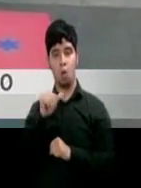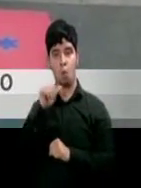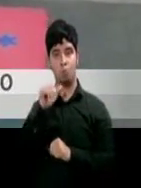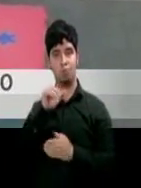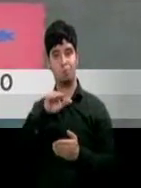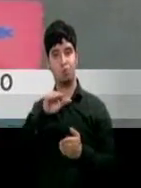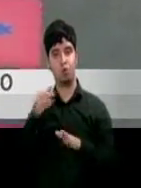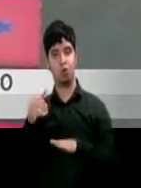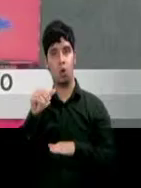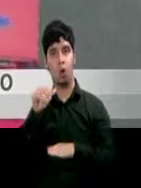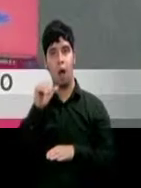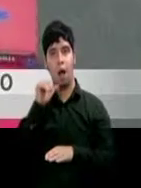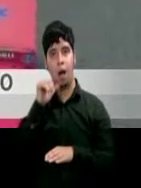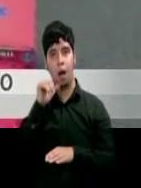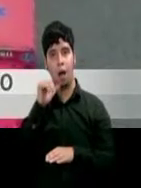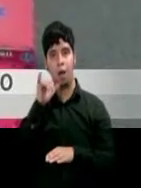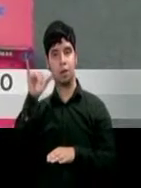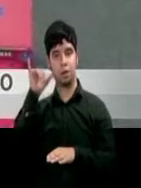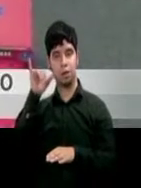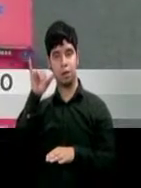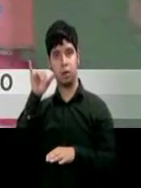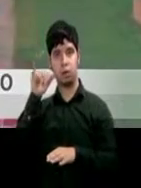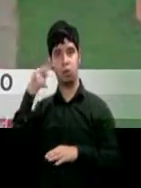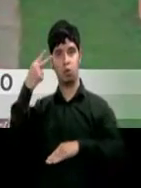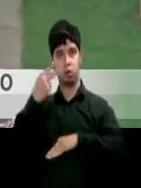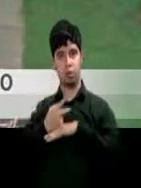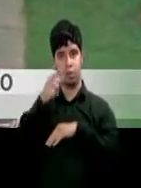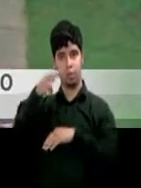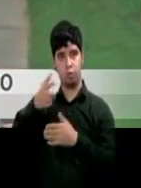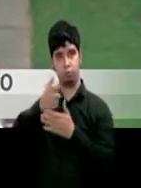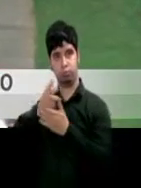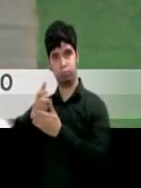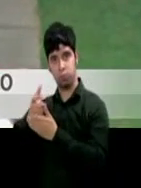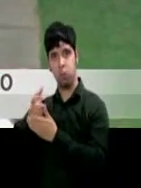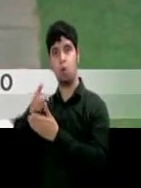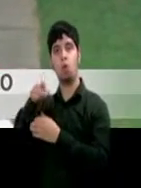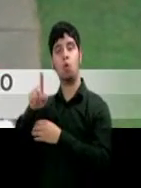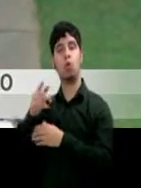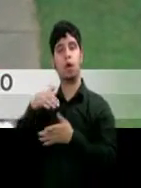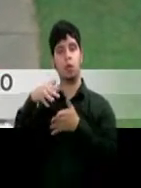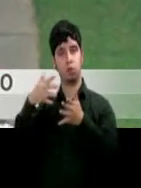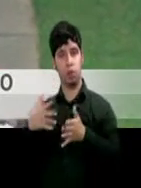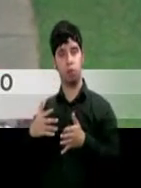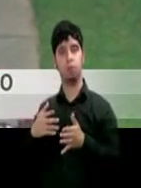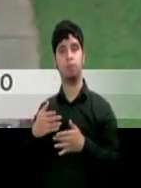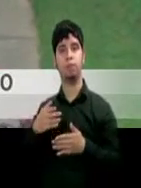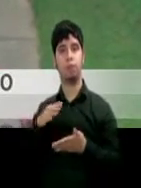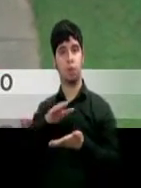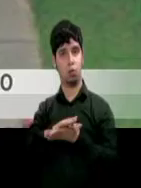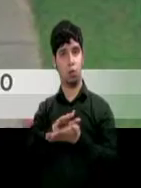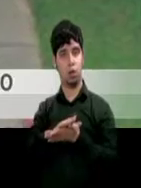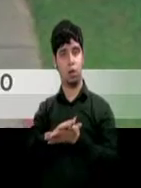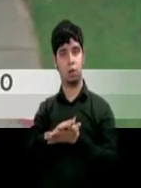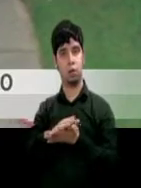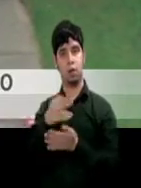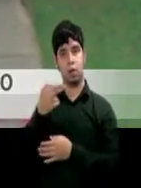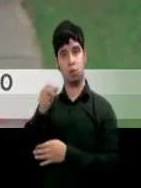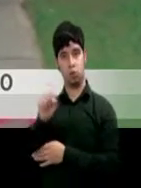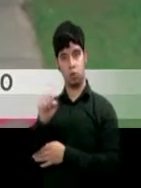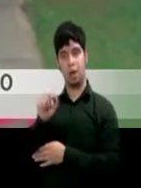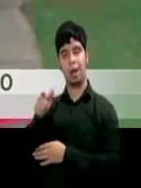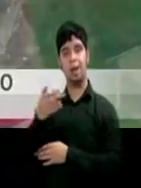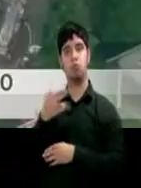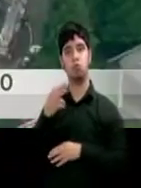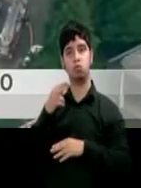de ser variada en medio de un incidente en el que un alumno de la escuela secundaria Marisville Pilchot, al norte de Seattle,